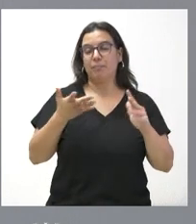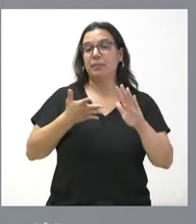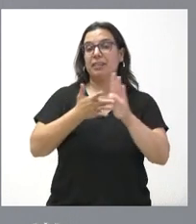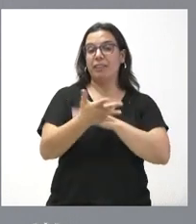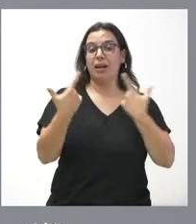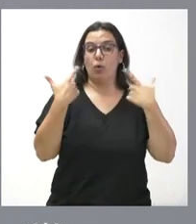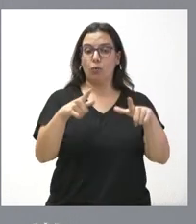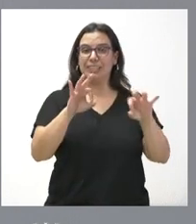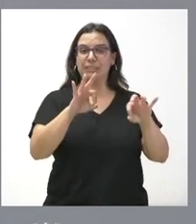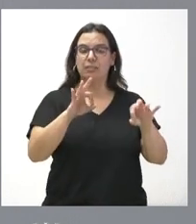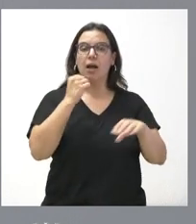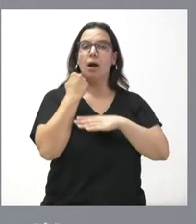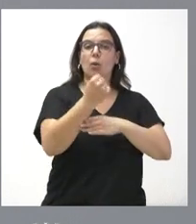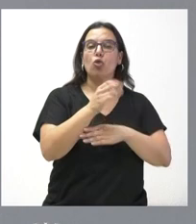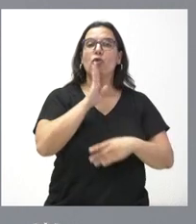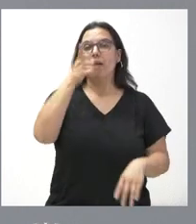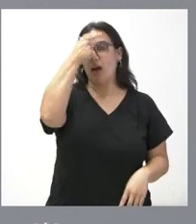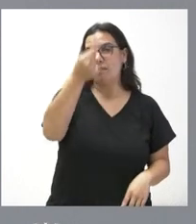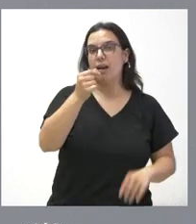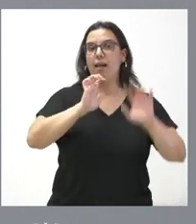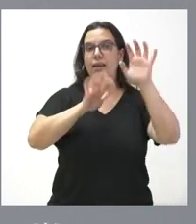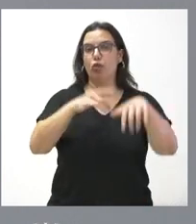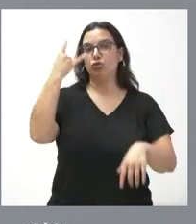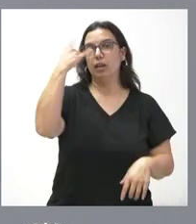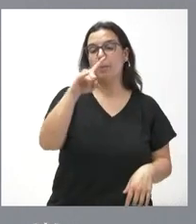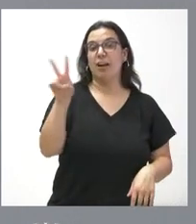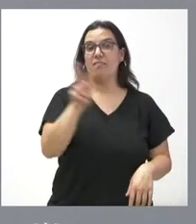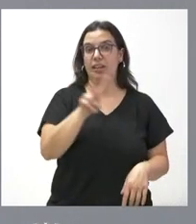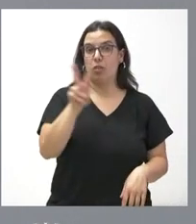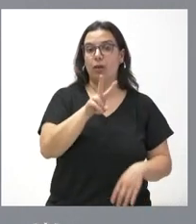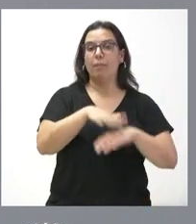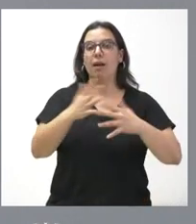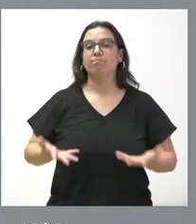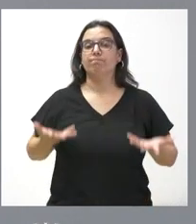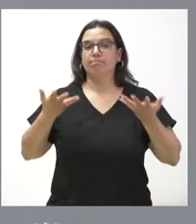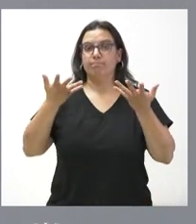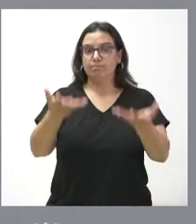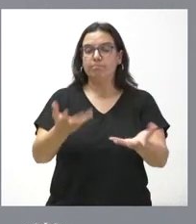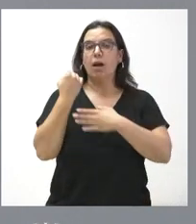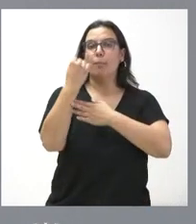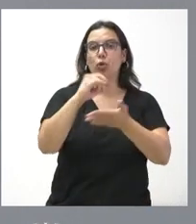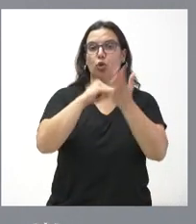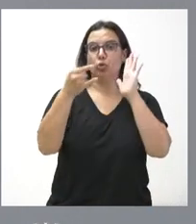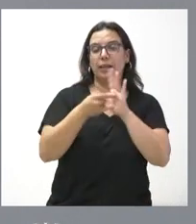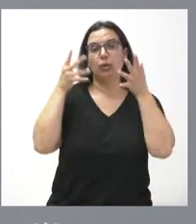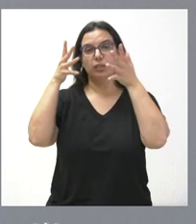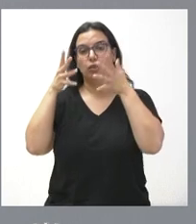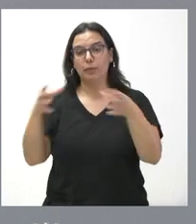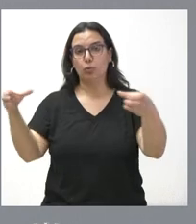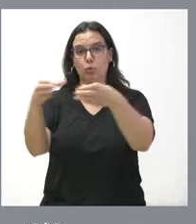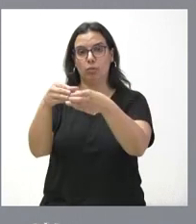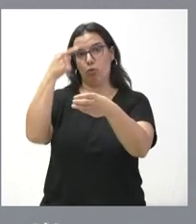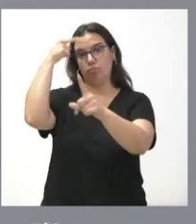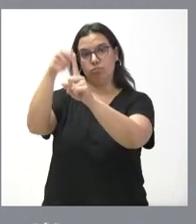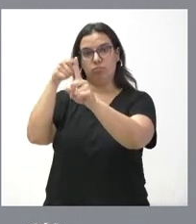unidades de apoyo localizadas en Ávila, León, Salamanca y Valladolid, para prestar apoyo técnico y asesoramiento al puesto de mando